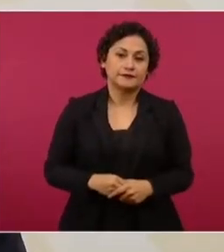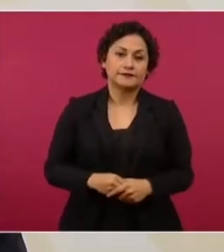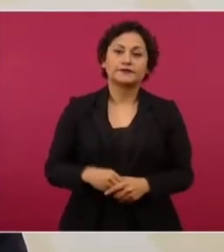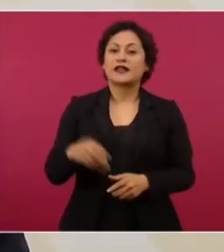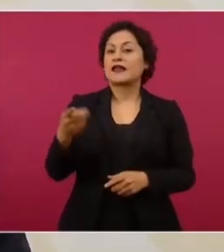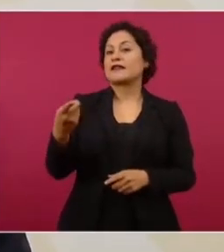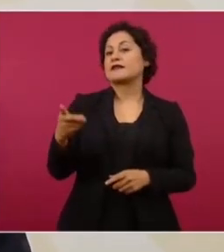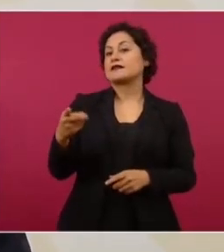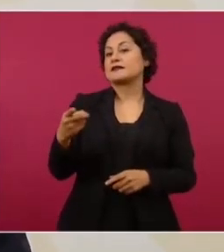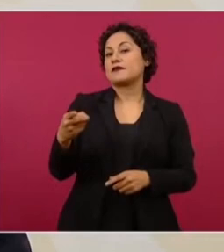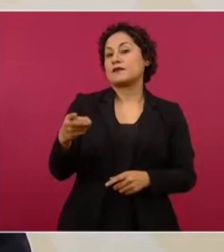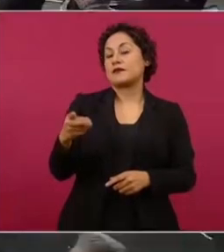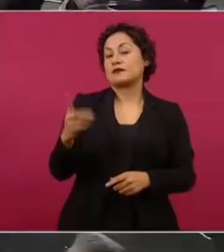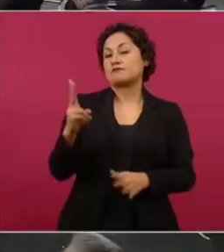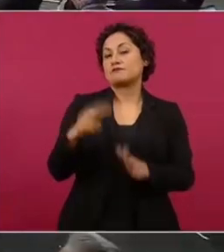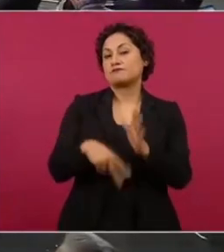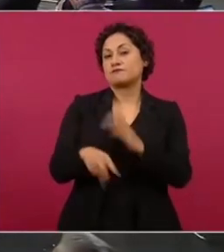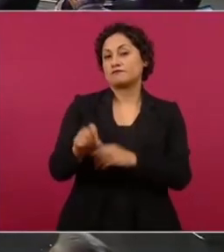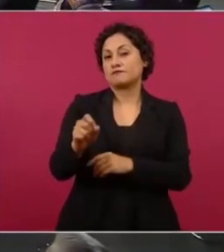diciembre